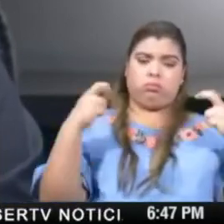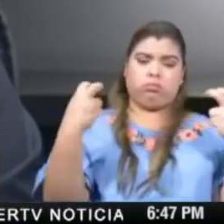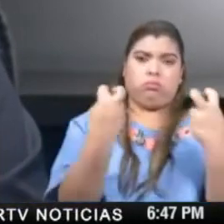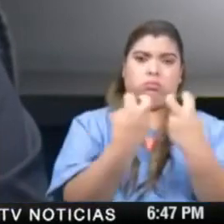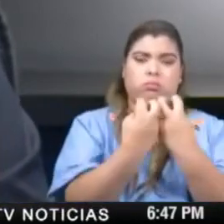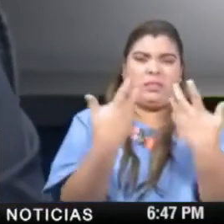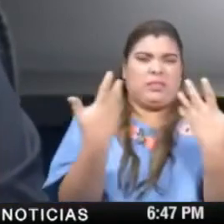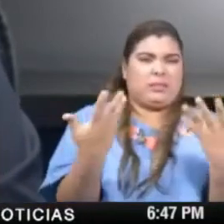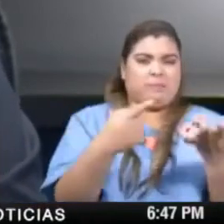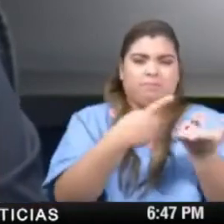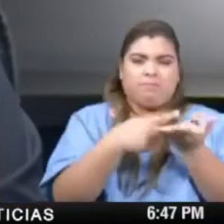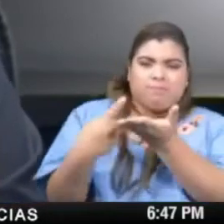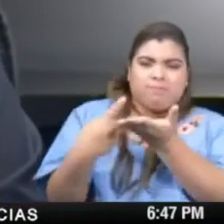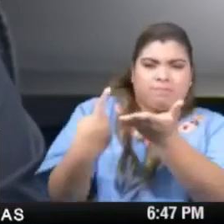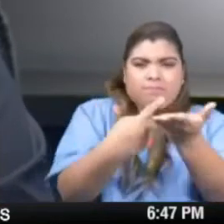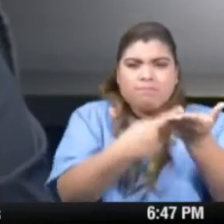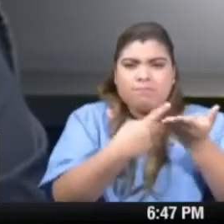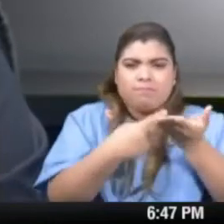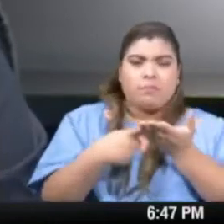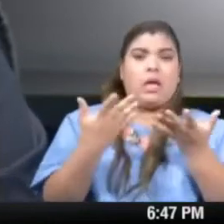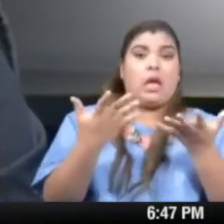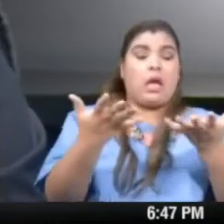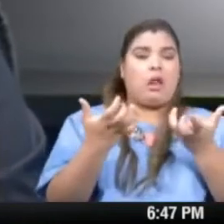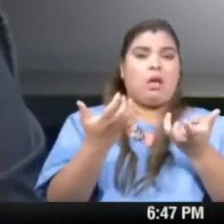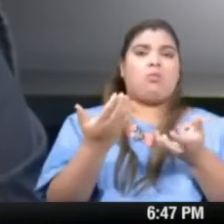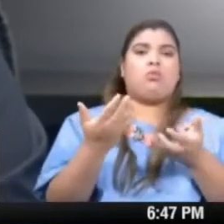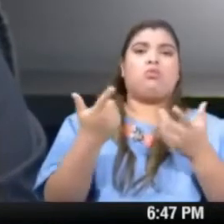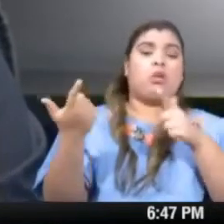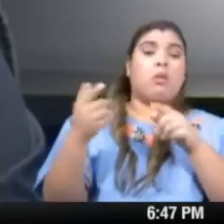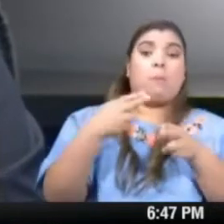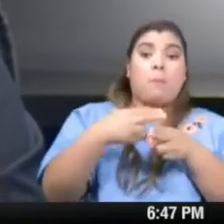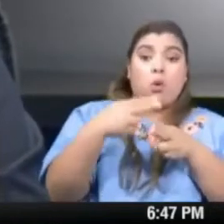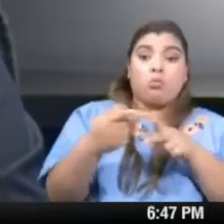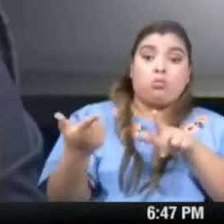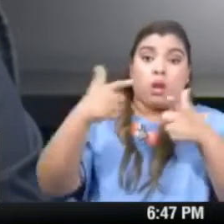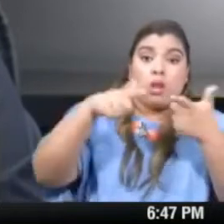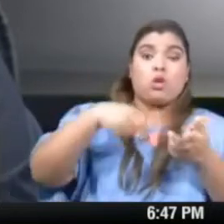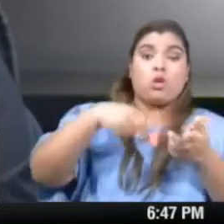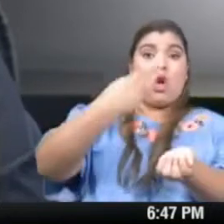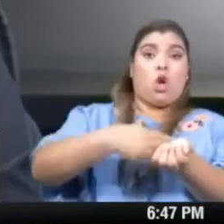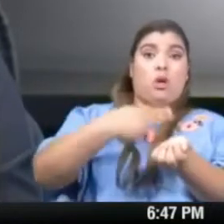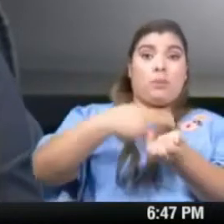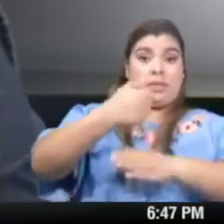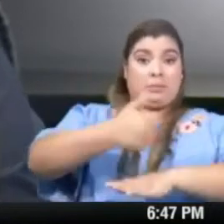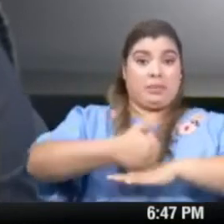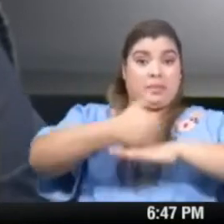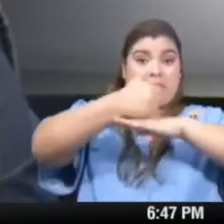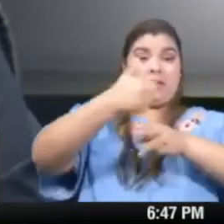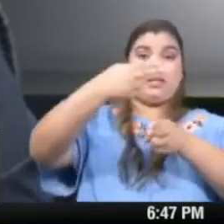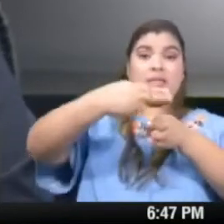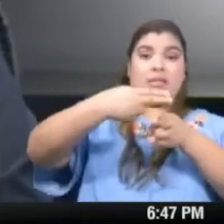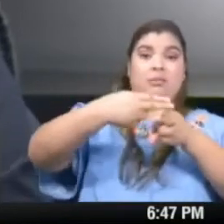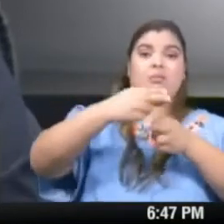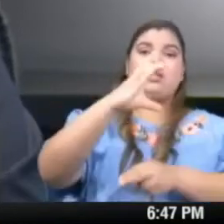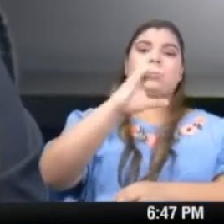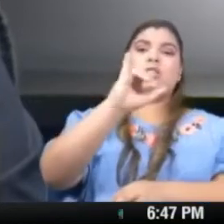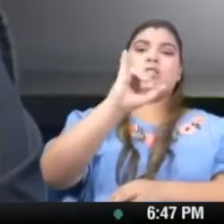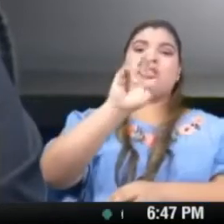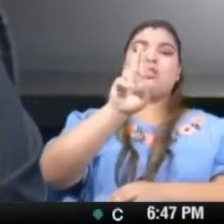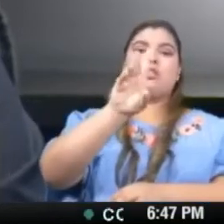de la Ciudad de la Salud. Estamos totalmente comprometidos con